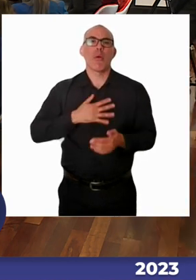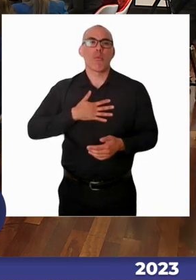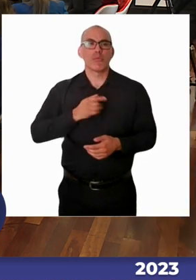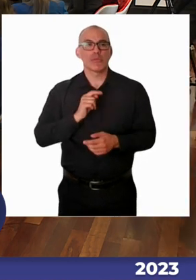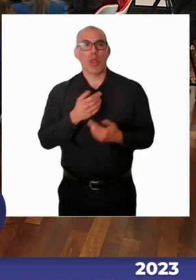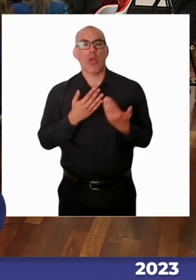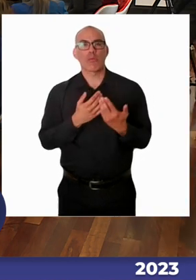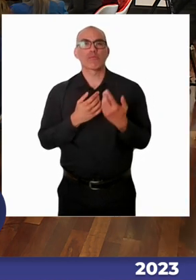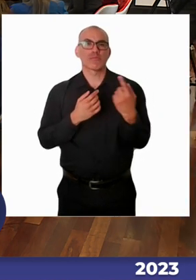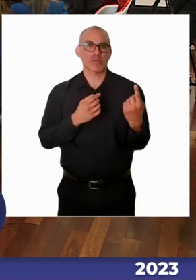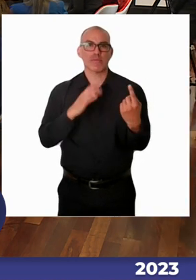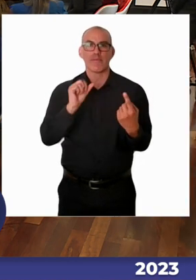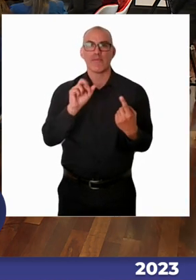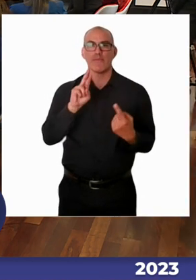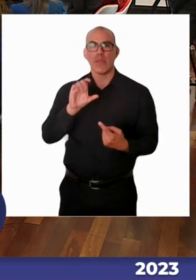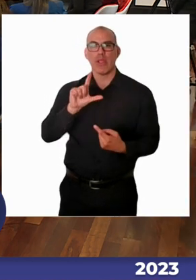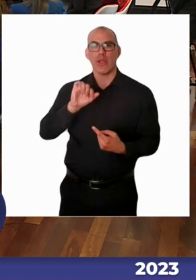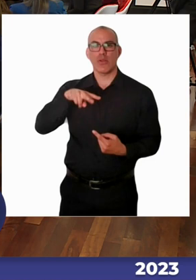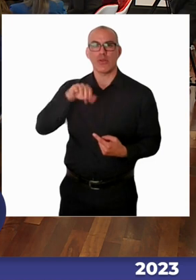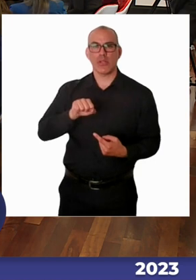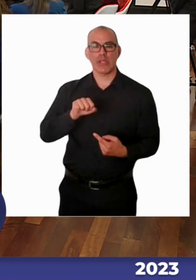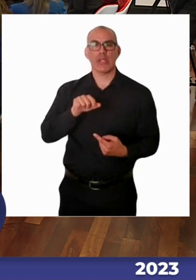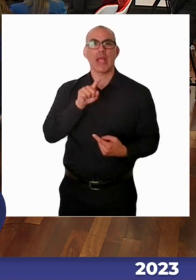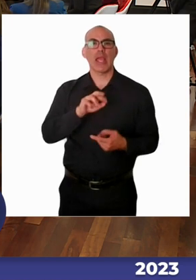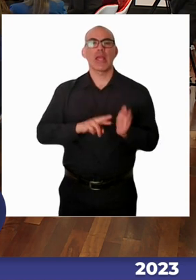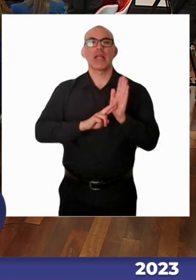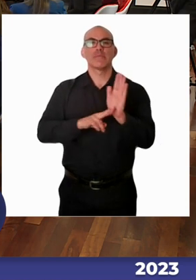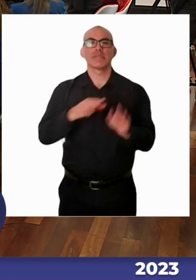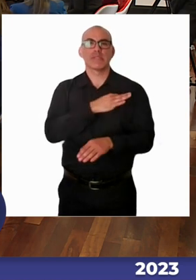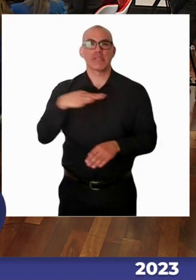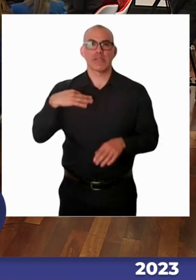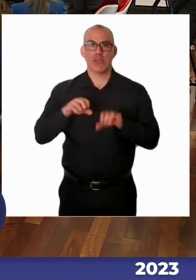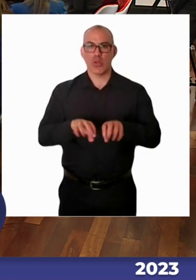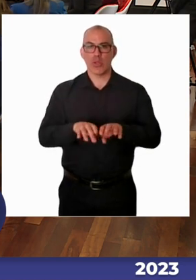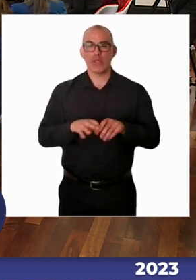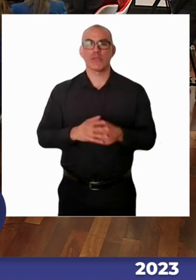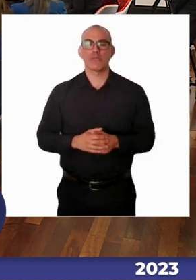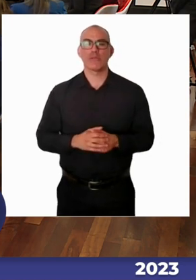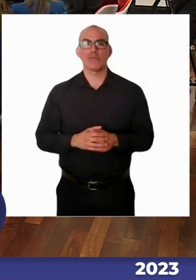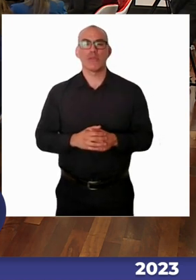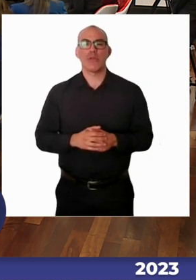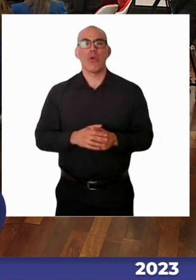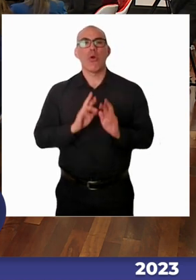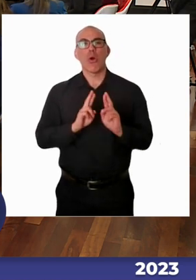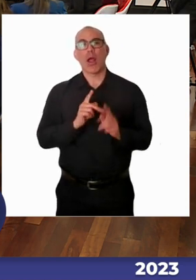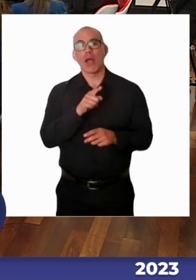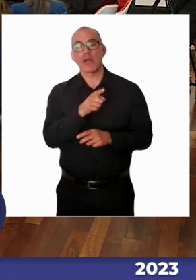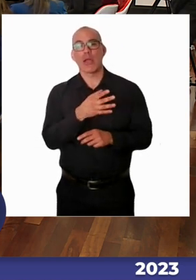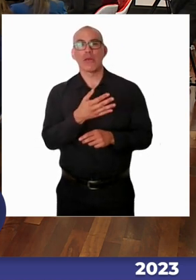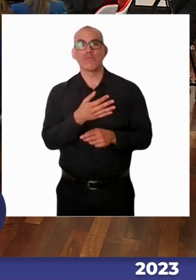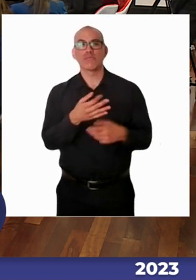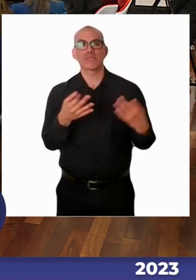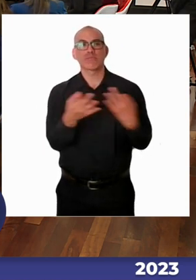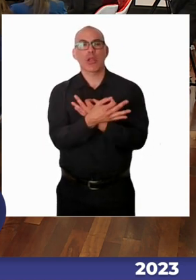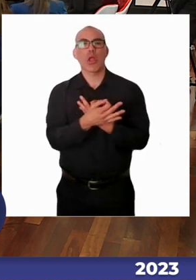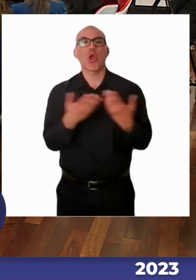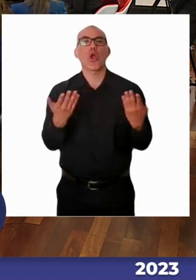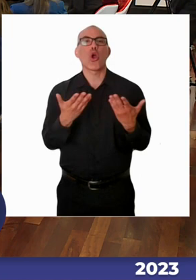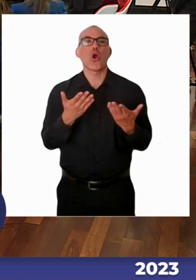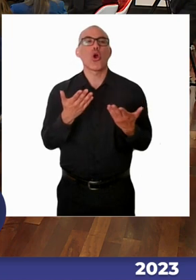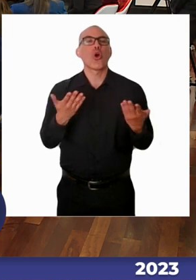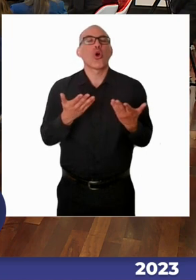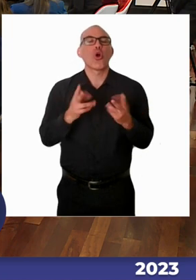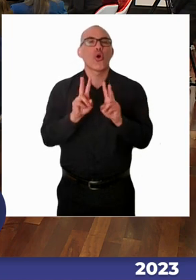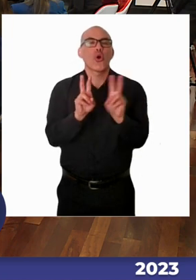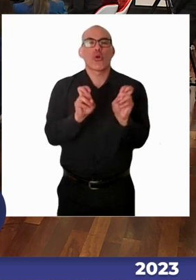que es diferente al que cuando no tienes un hijo o una hija con discapacidad, ¿verdad? Y empiezan a surgir dudas hasta